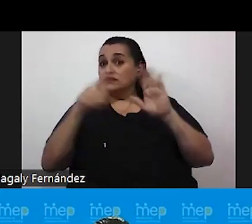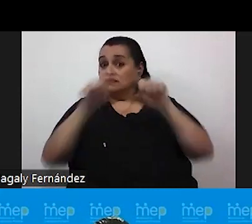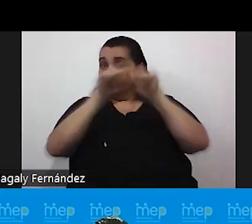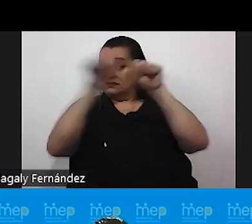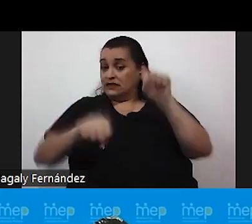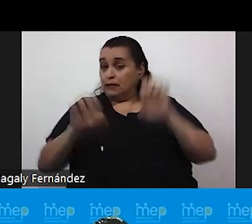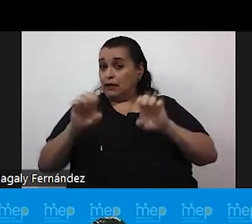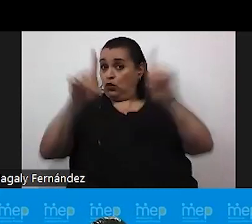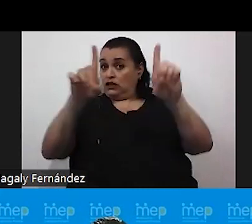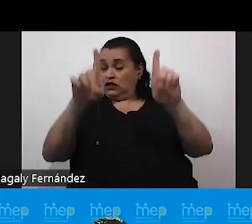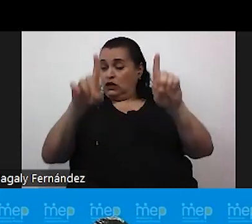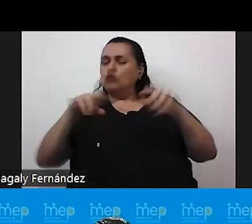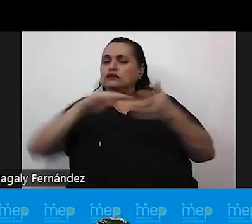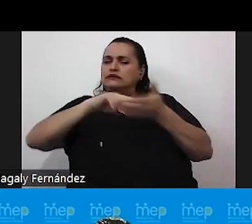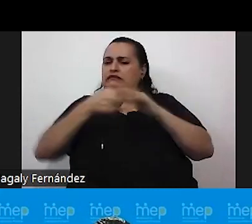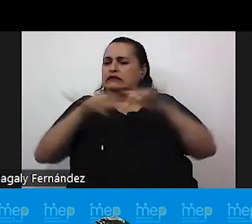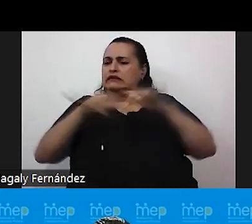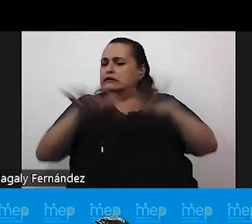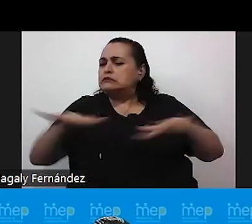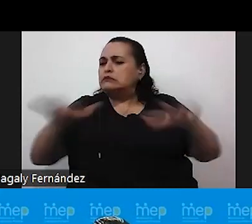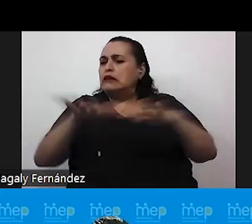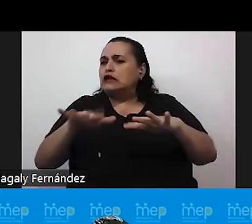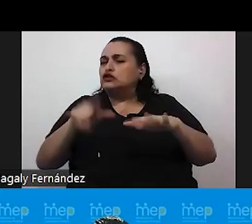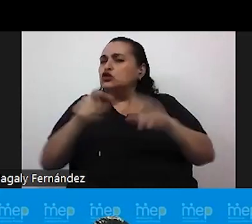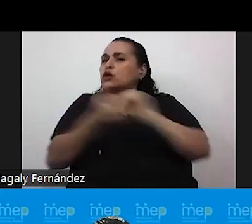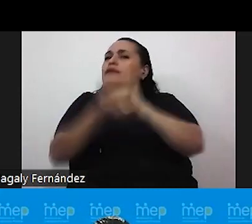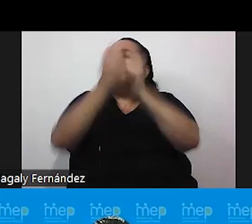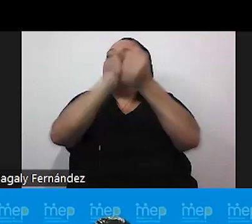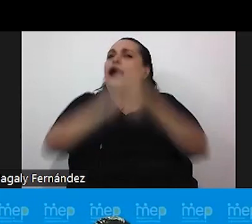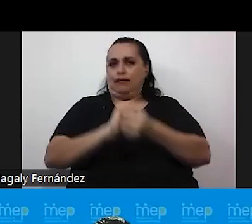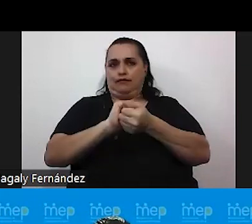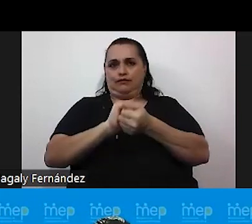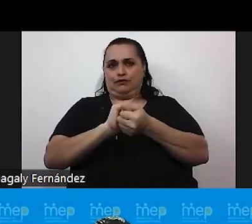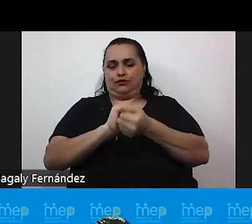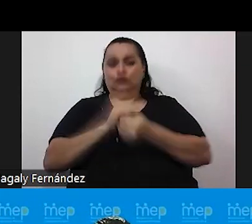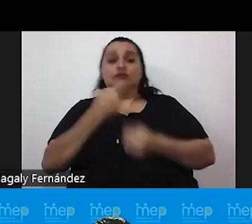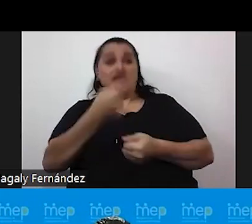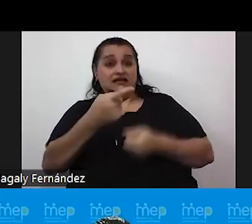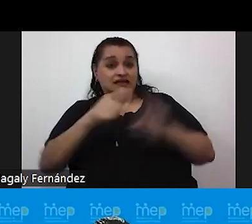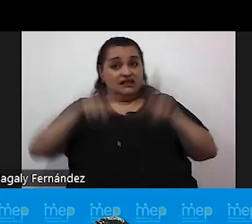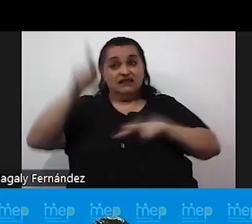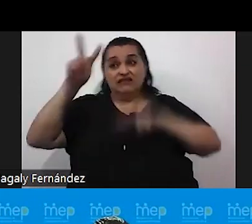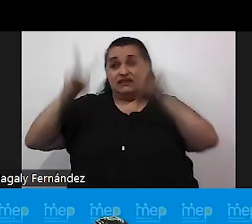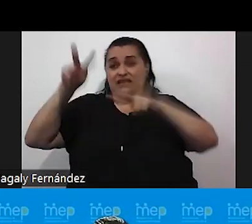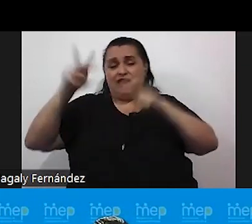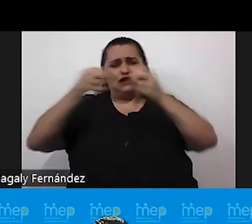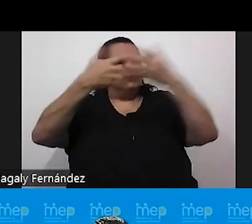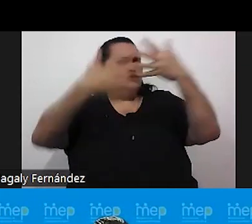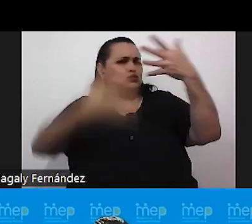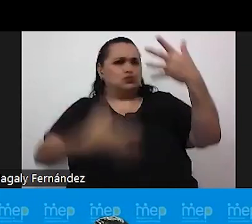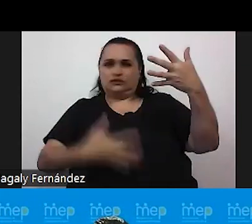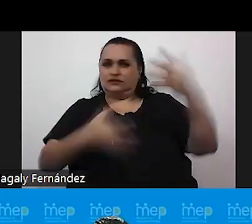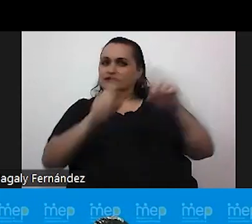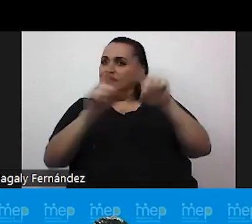en un espacio que es motor de cambio, en el cual nos indica que las diversidades son múltiples de distintos